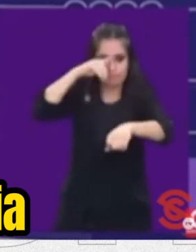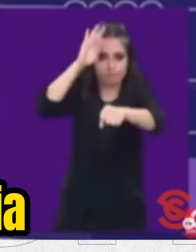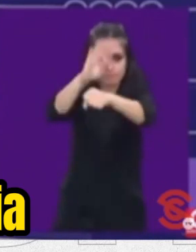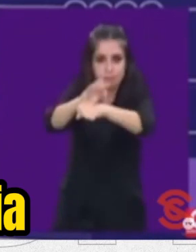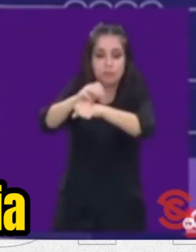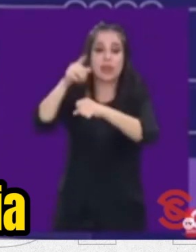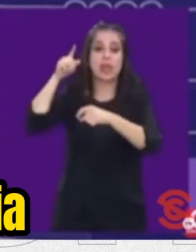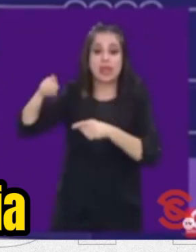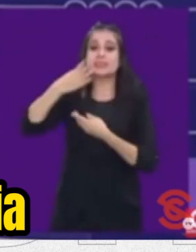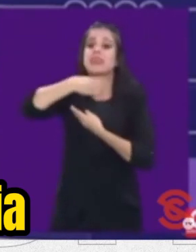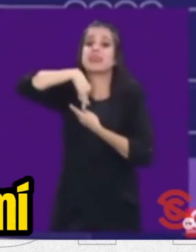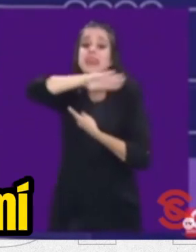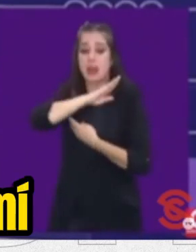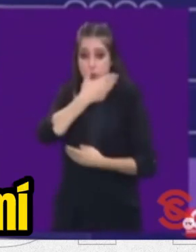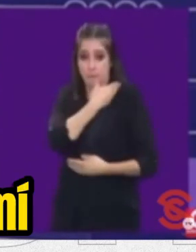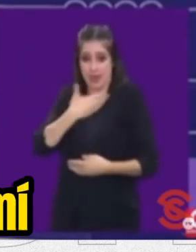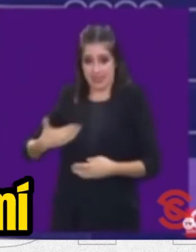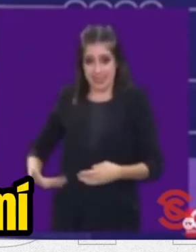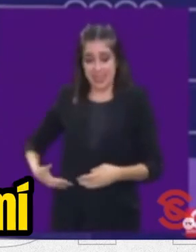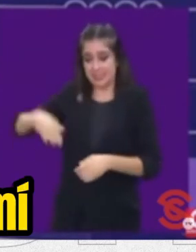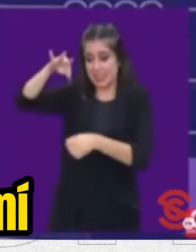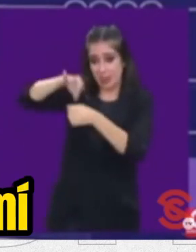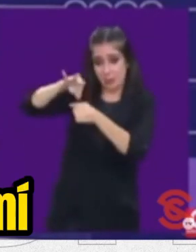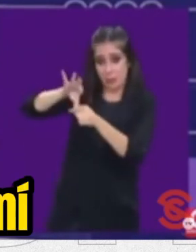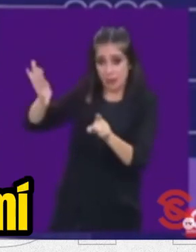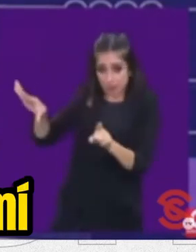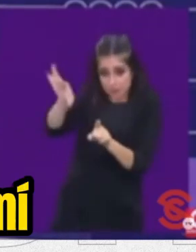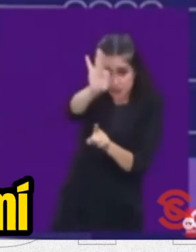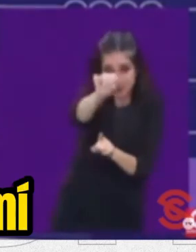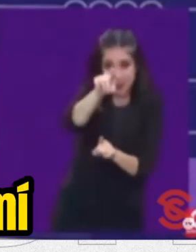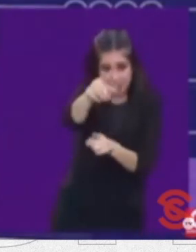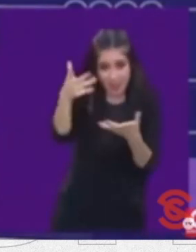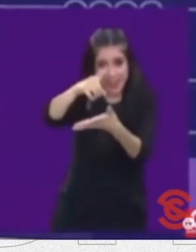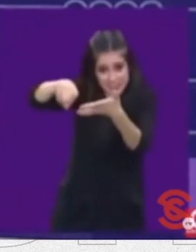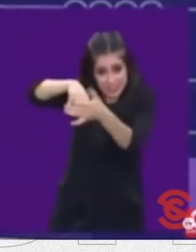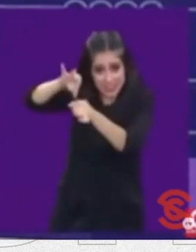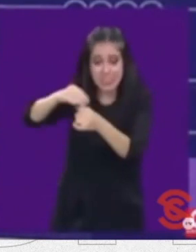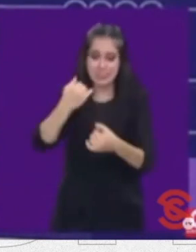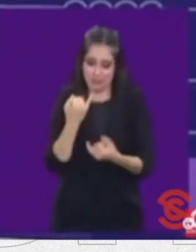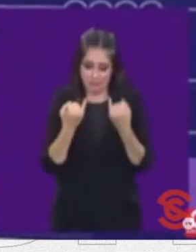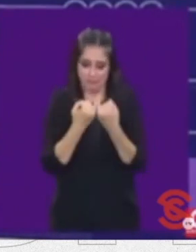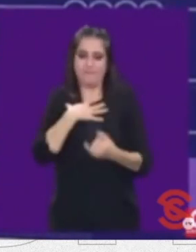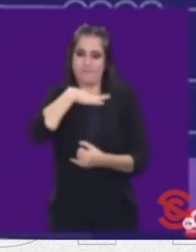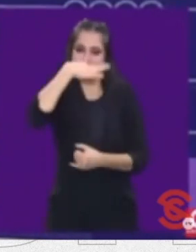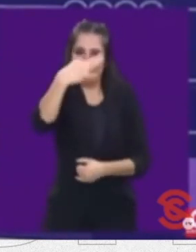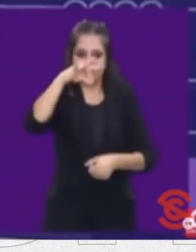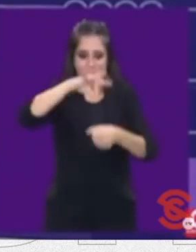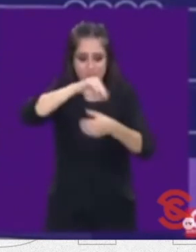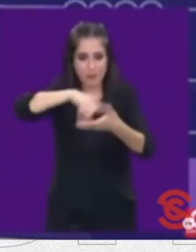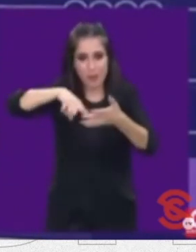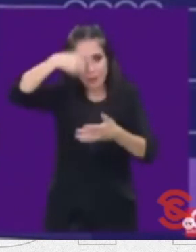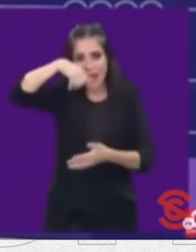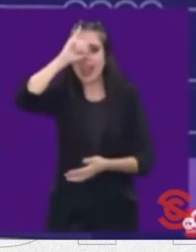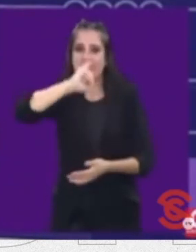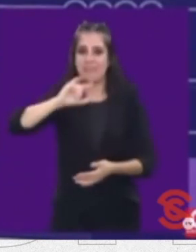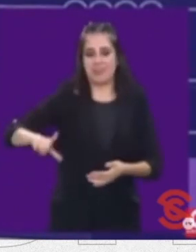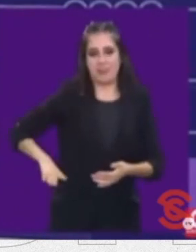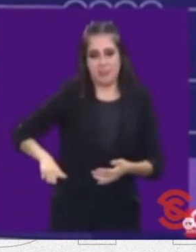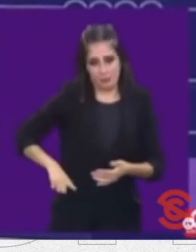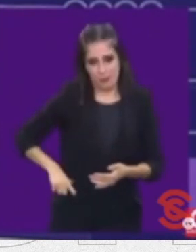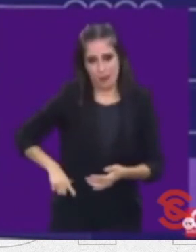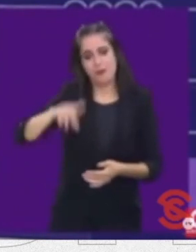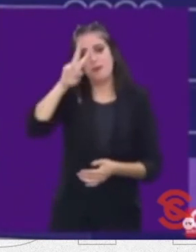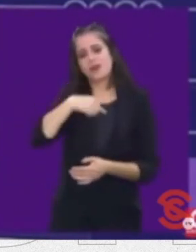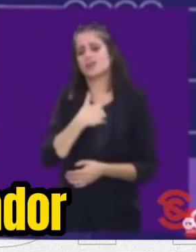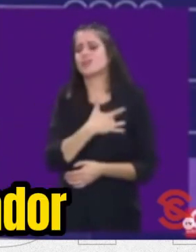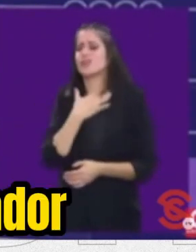Claudia para la presidencia de la República. Y por mí para la jefatura de gobierno. Y lo digo con